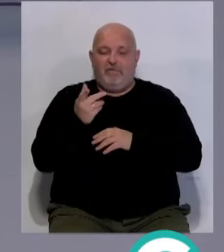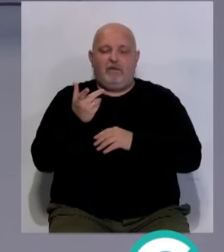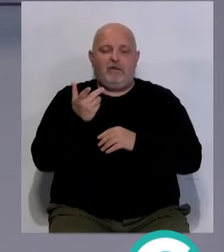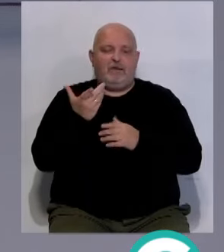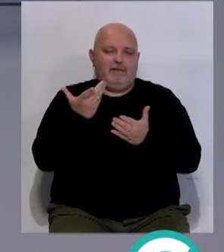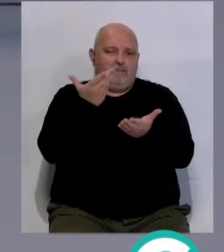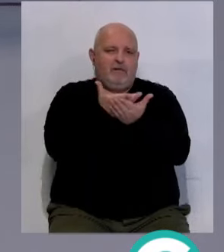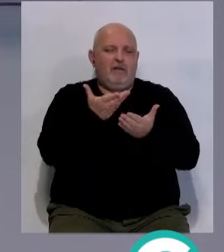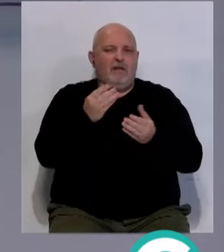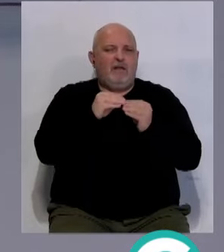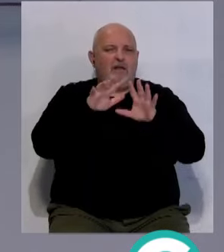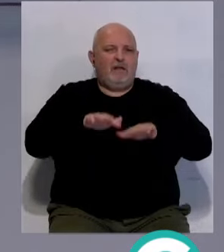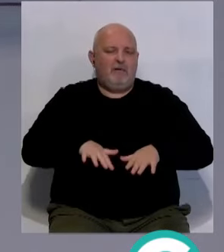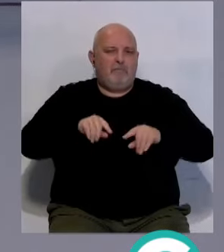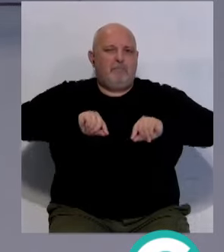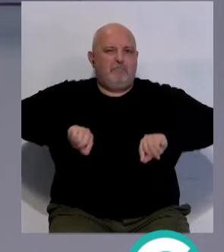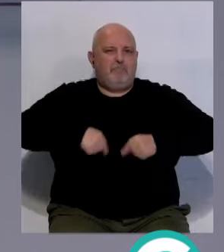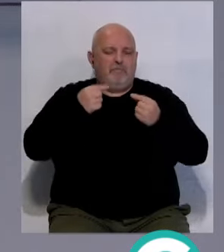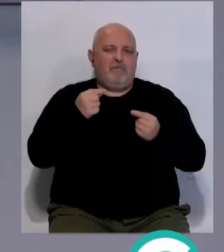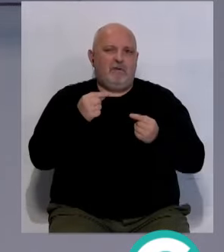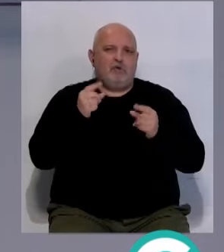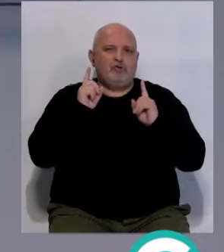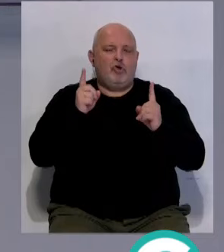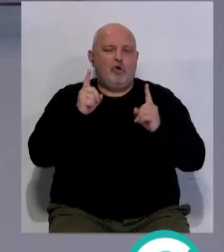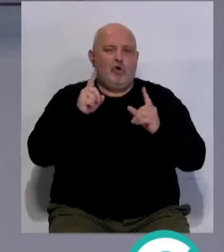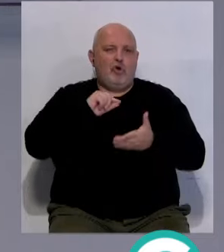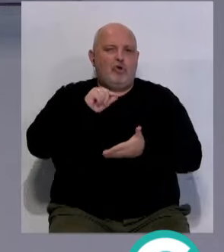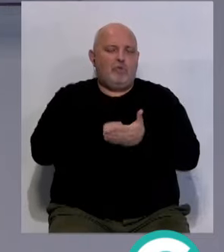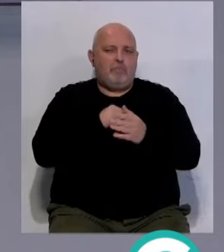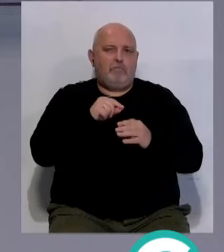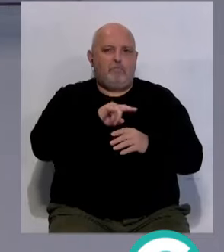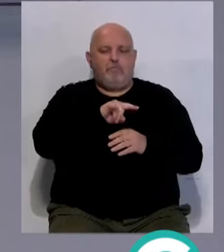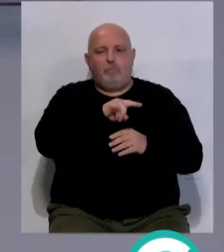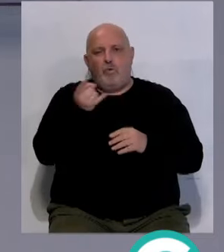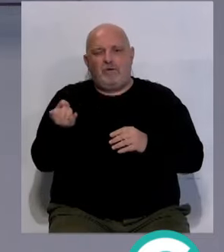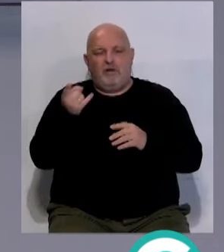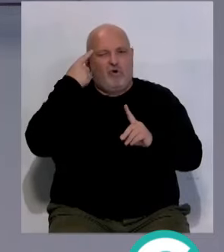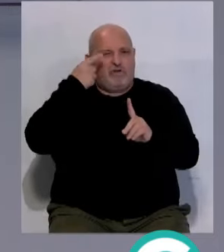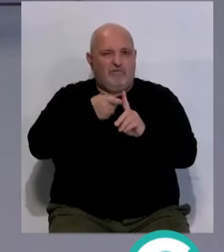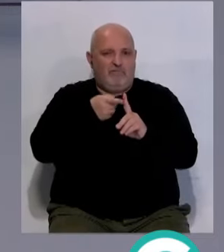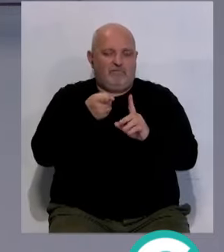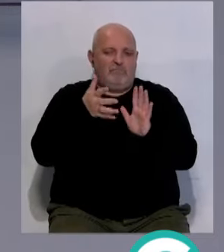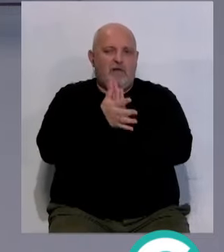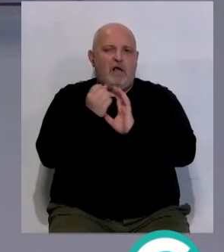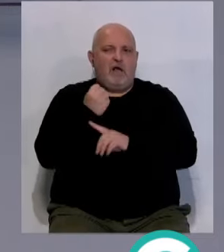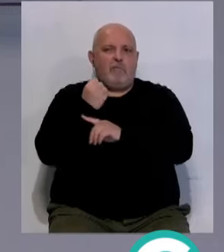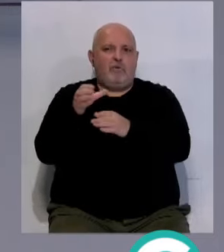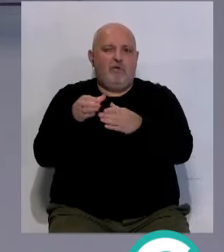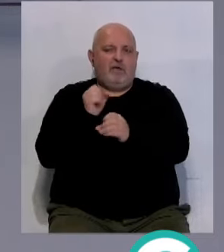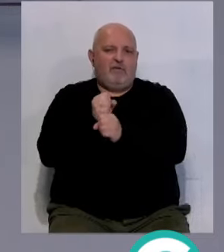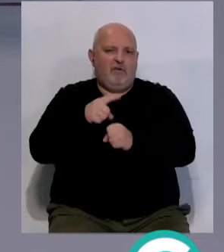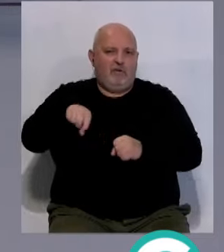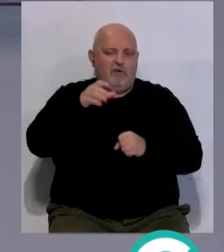señalado que la redacción del nuevo pliego debe ser solo un contrato puente con este fin y reitera su apoyo al colectivo de